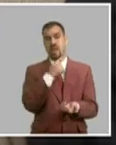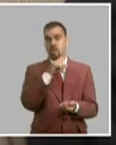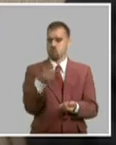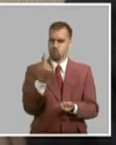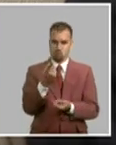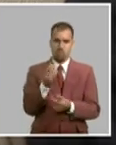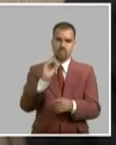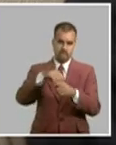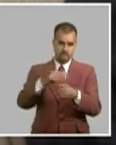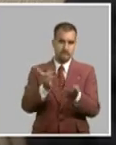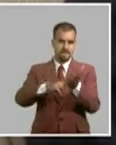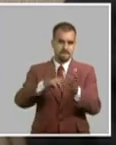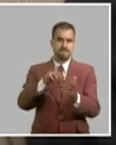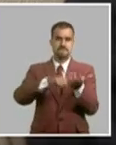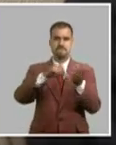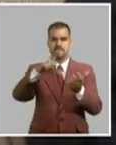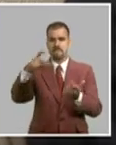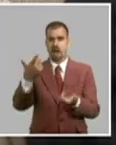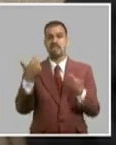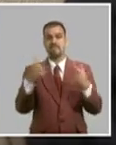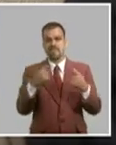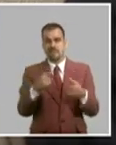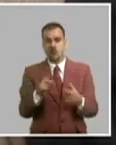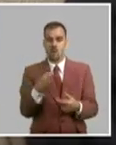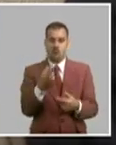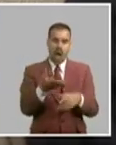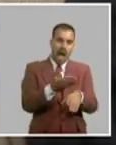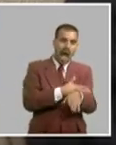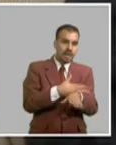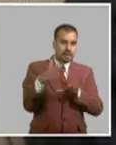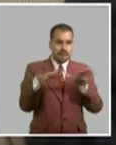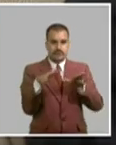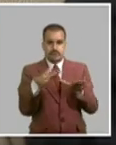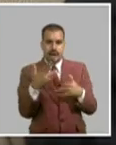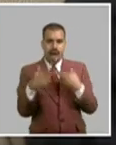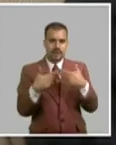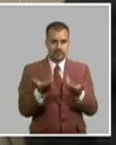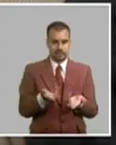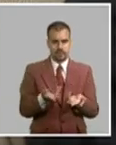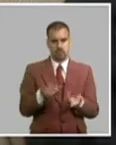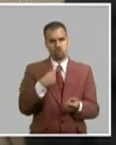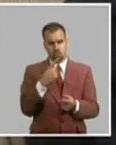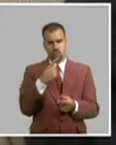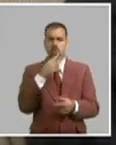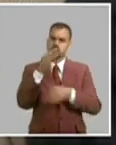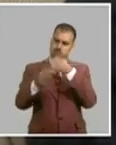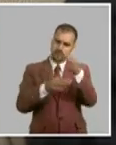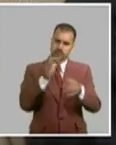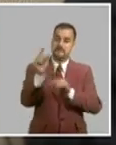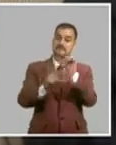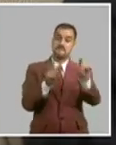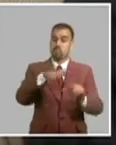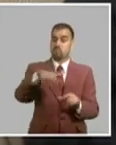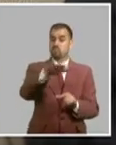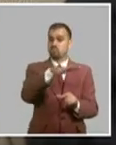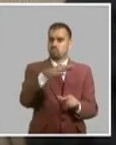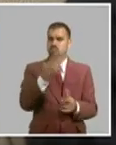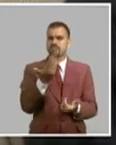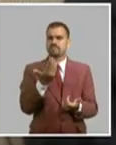en el núcleo del partido, tenemos que ser más proactivos y tenemos que decirle a los compañeros las